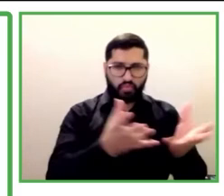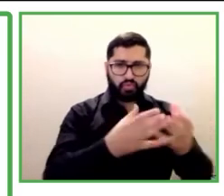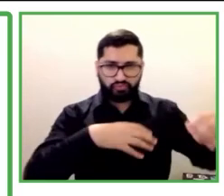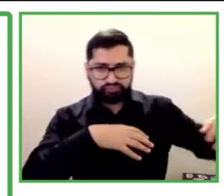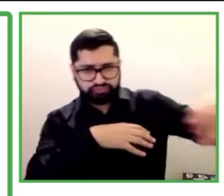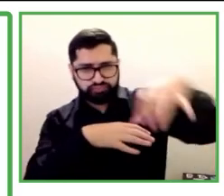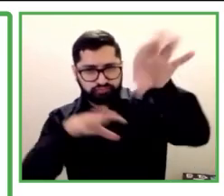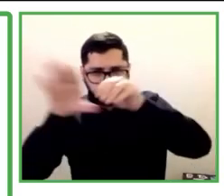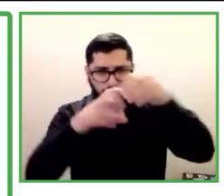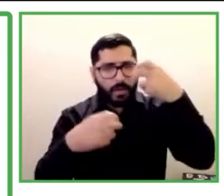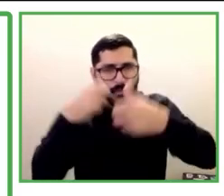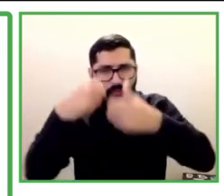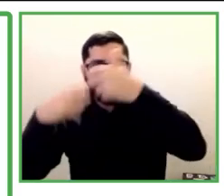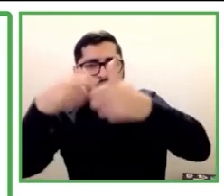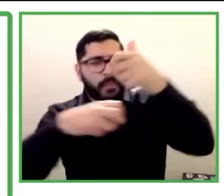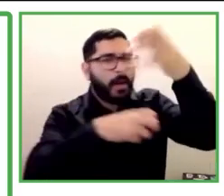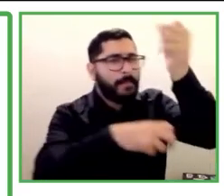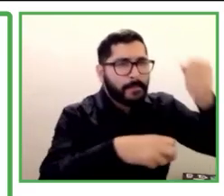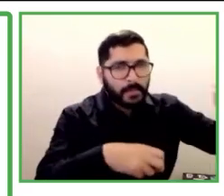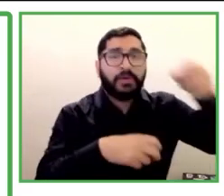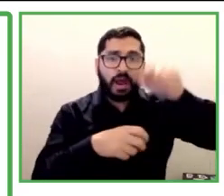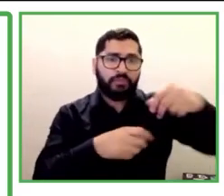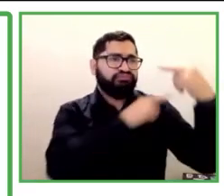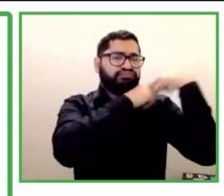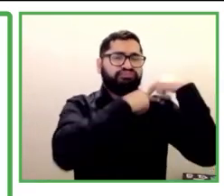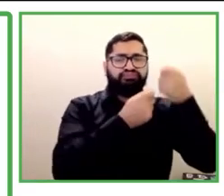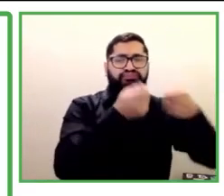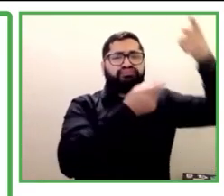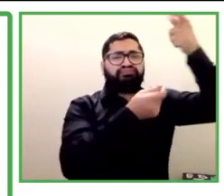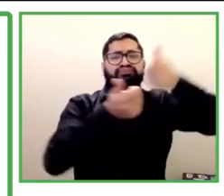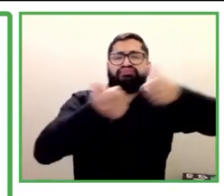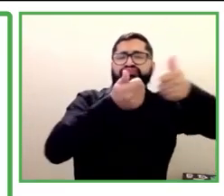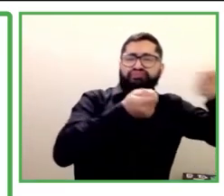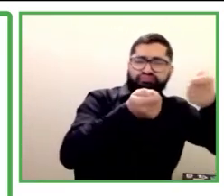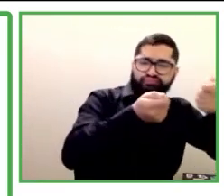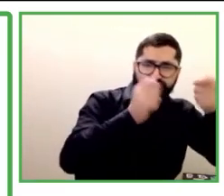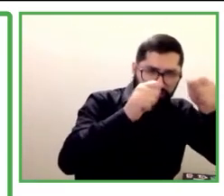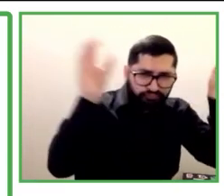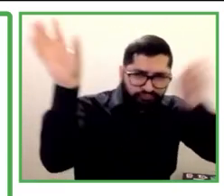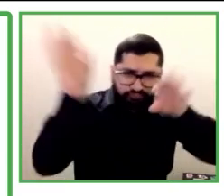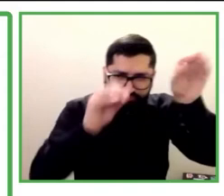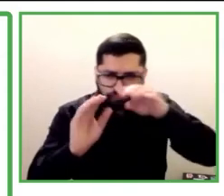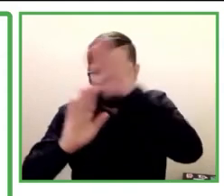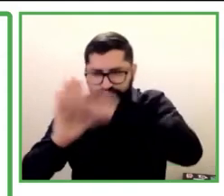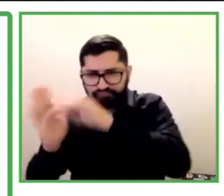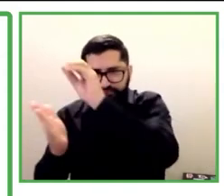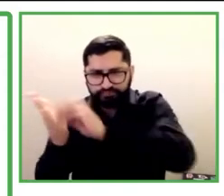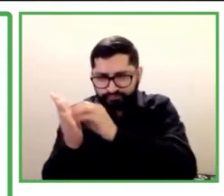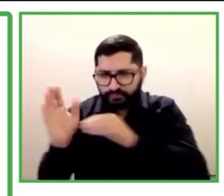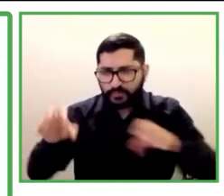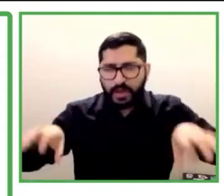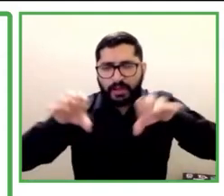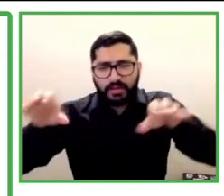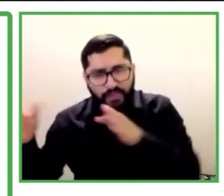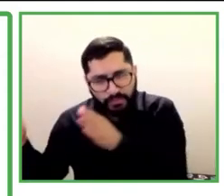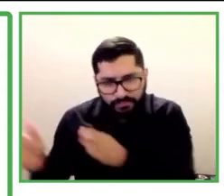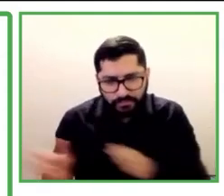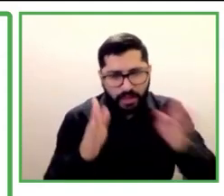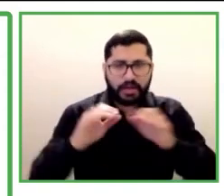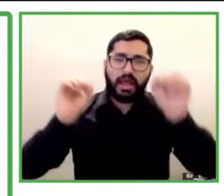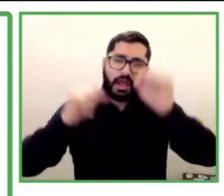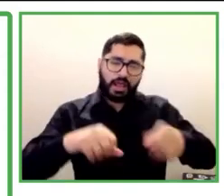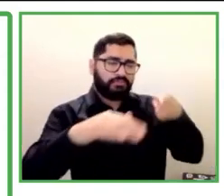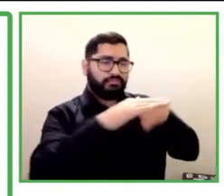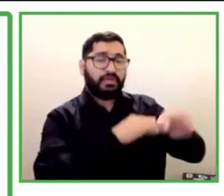nosotros hacemos que el mapa con el que trabajamos sea accesible para las personas con discapacidades. Trabajamos con